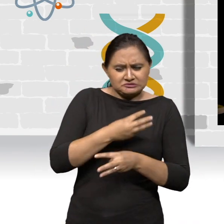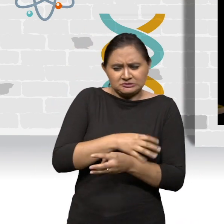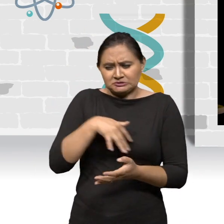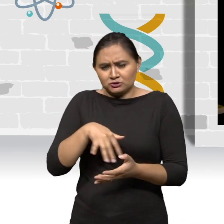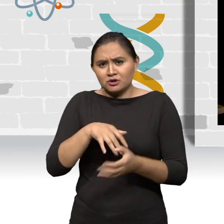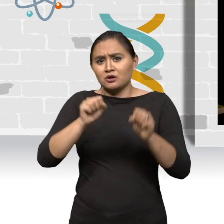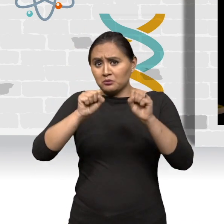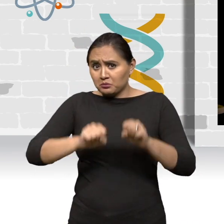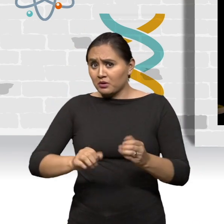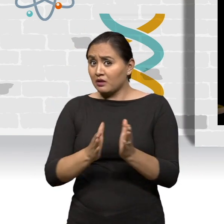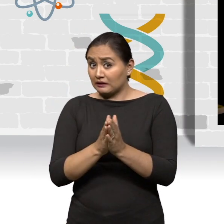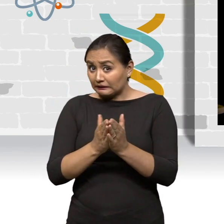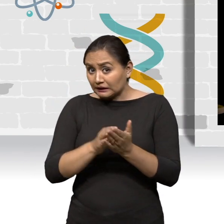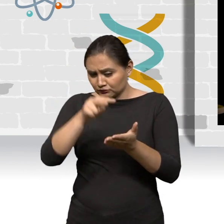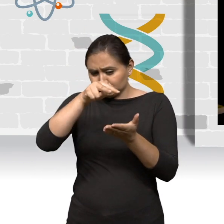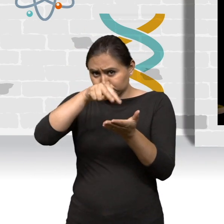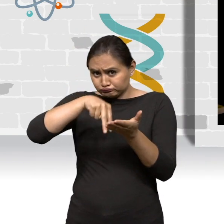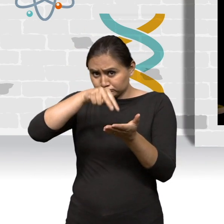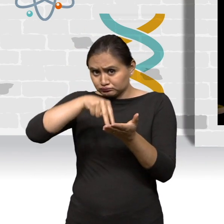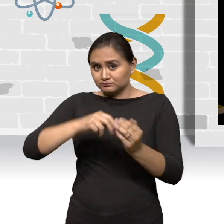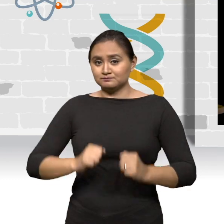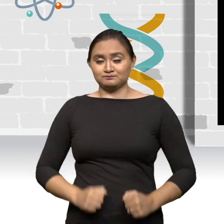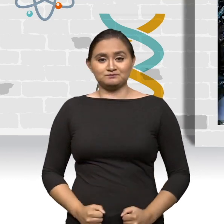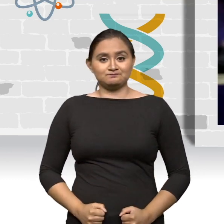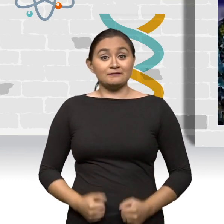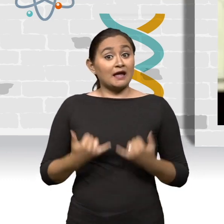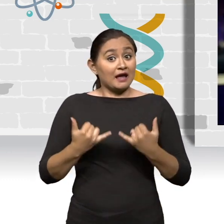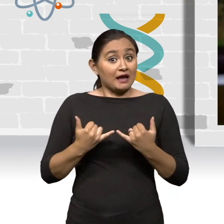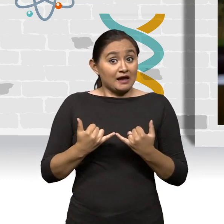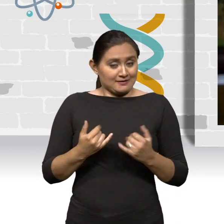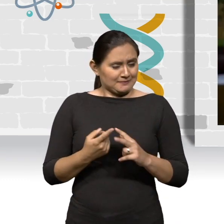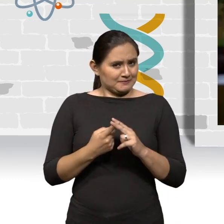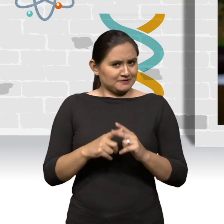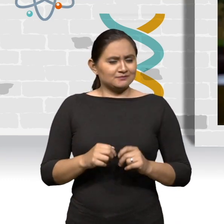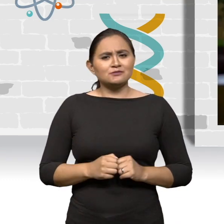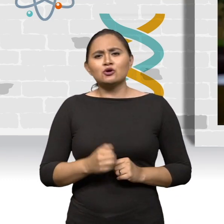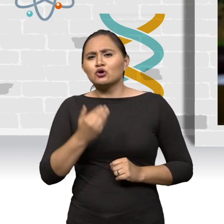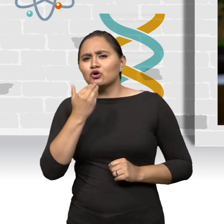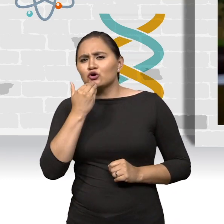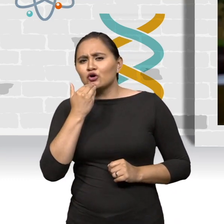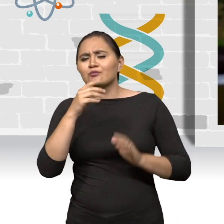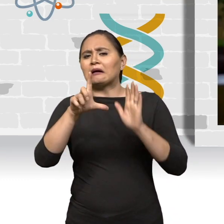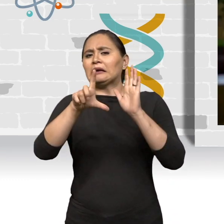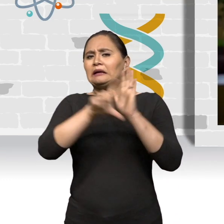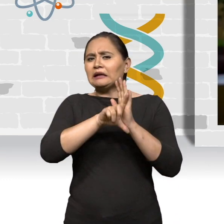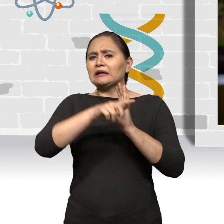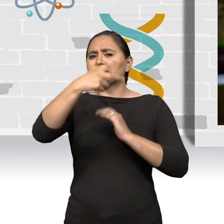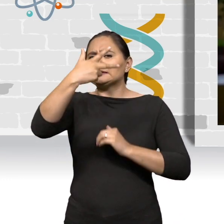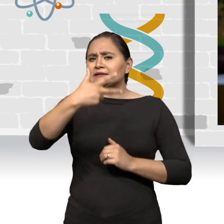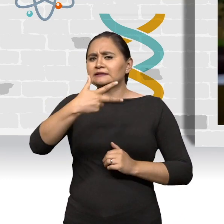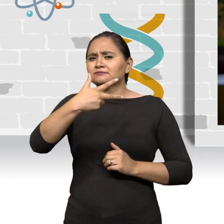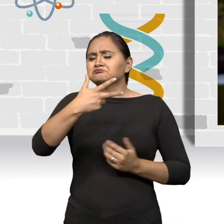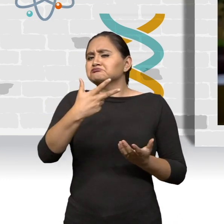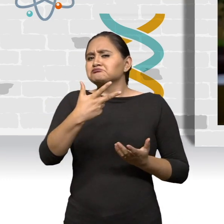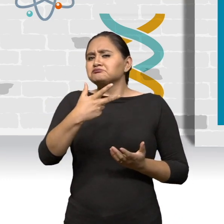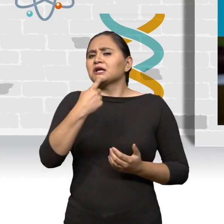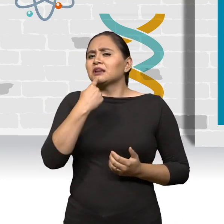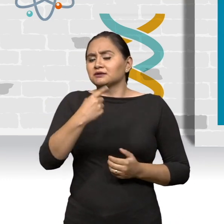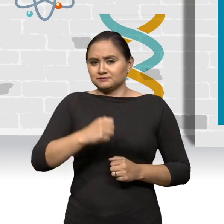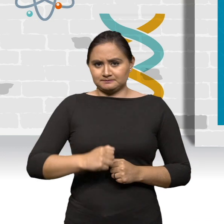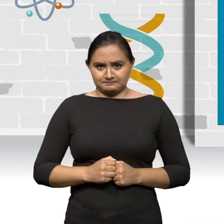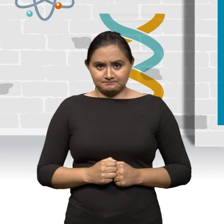matemáticas, revisa tu texto correspondiente a esta materia. Ahora veremos cómo se determinó la ley de Charles y qué afirma.